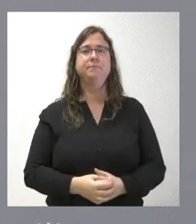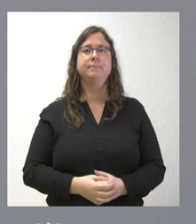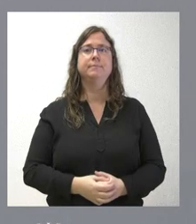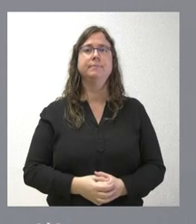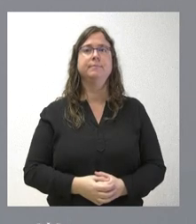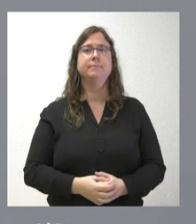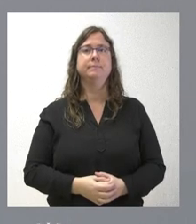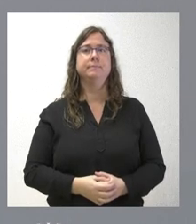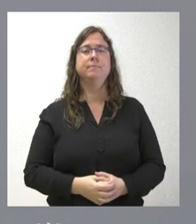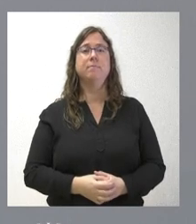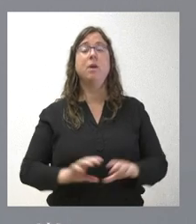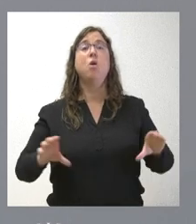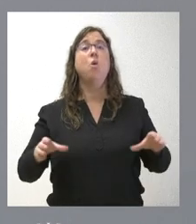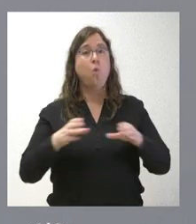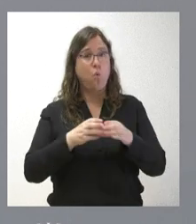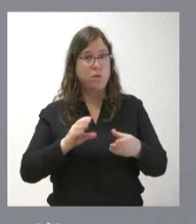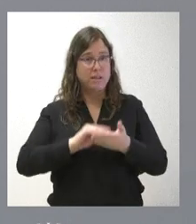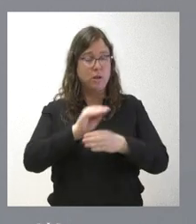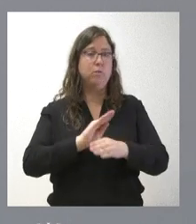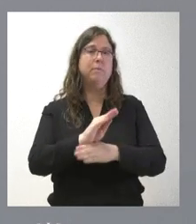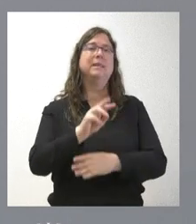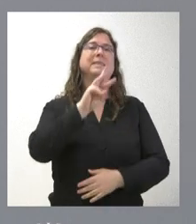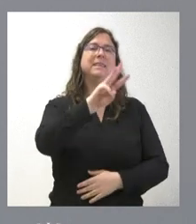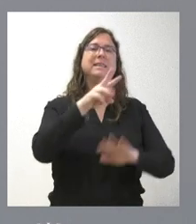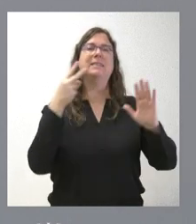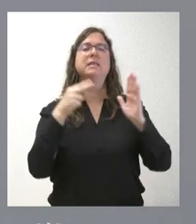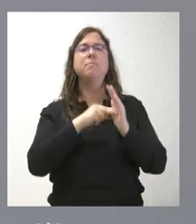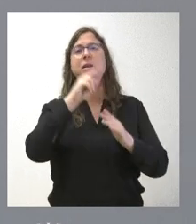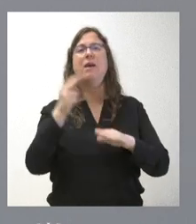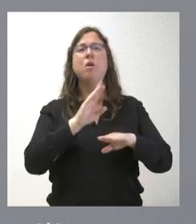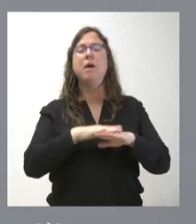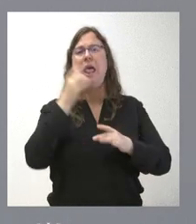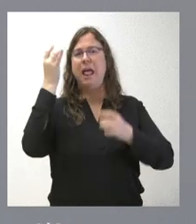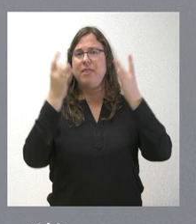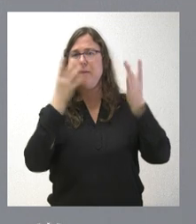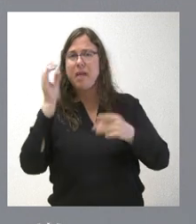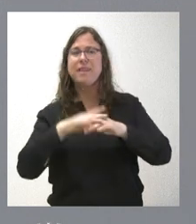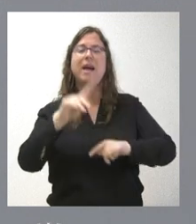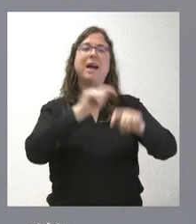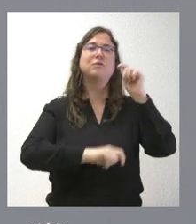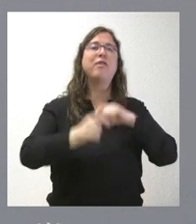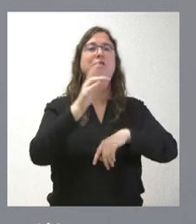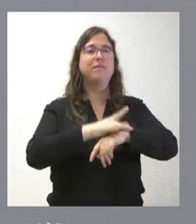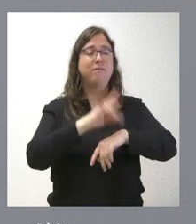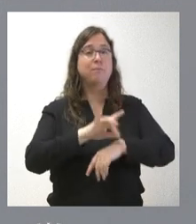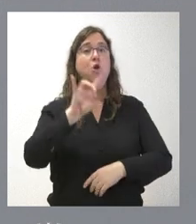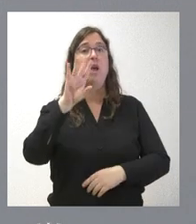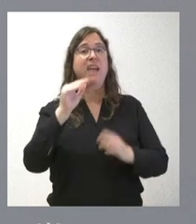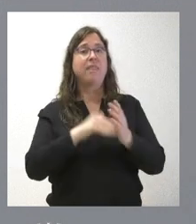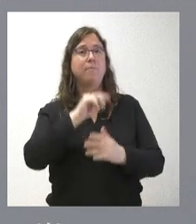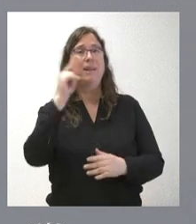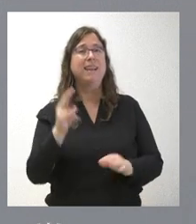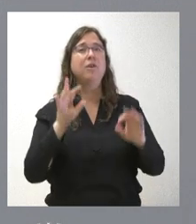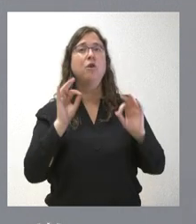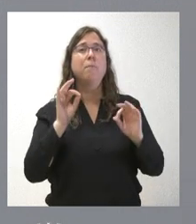La Junta destinará 37.000 euros para subvencionar actividades diversas de asociaciones de pacientes. 15.000 euros de